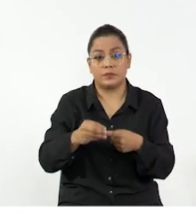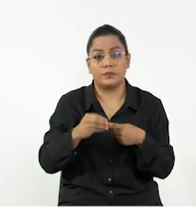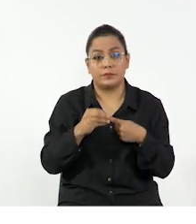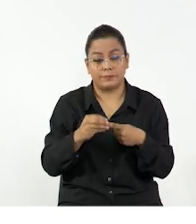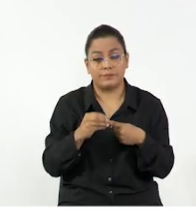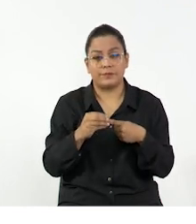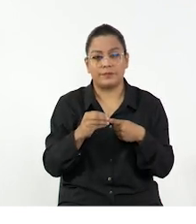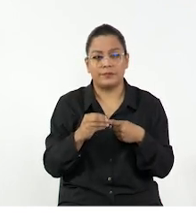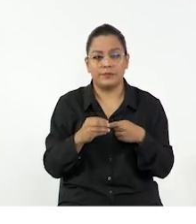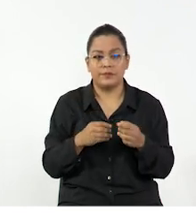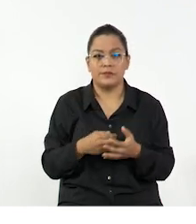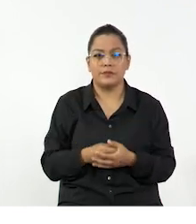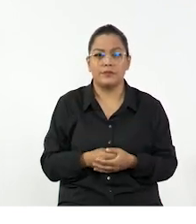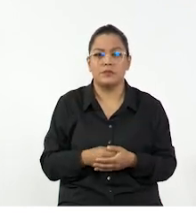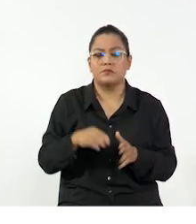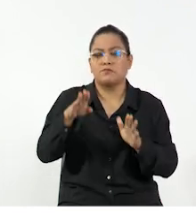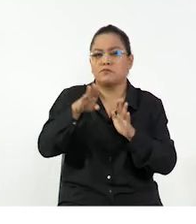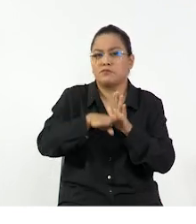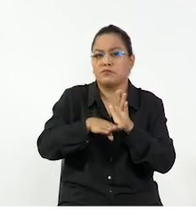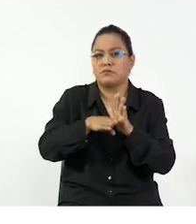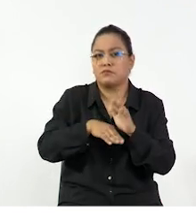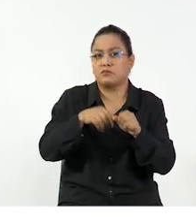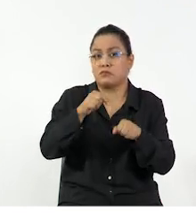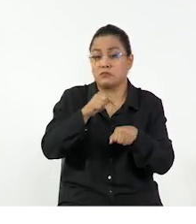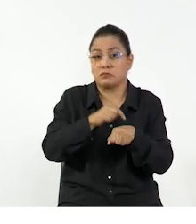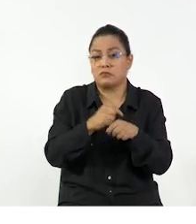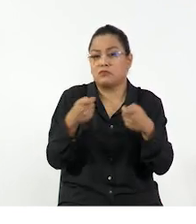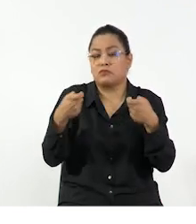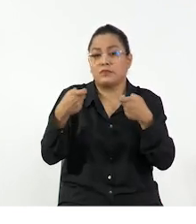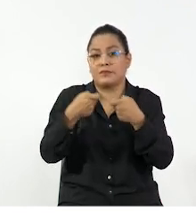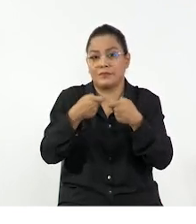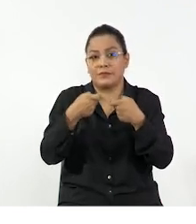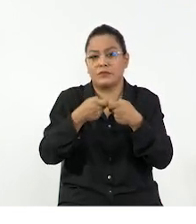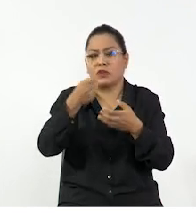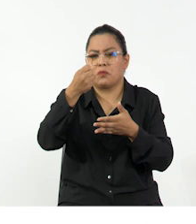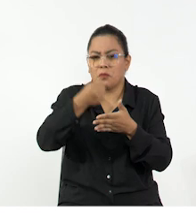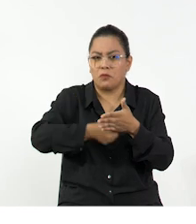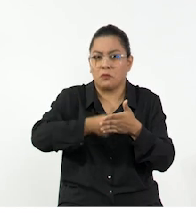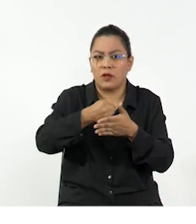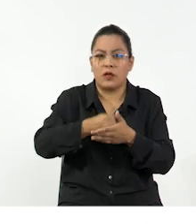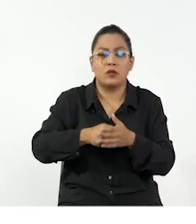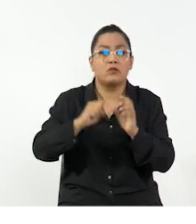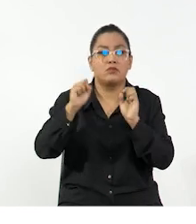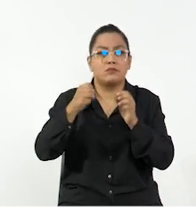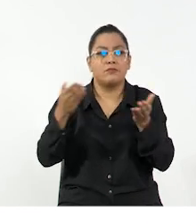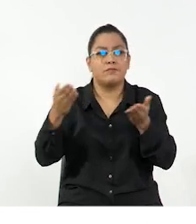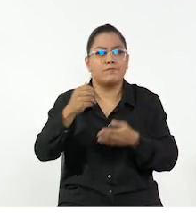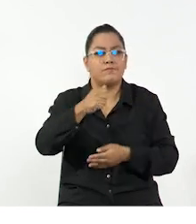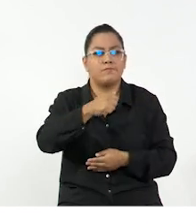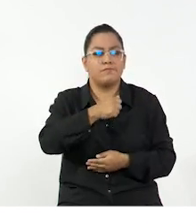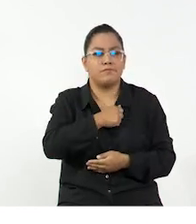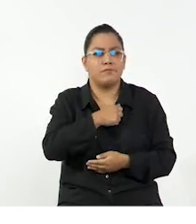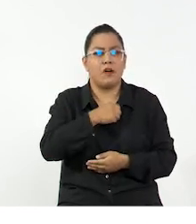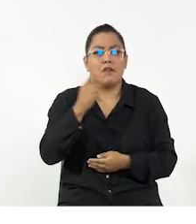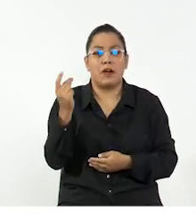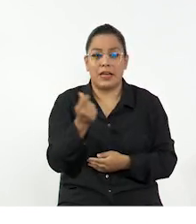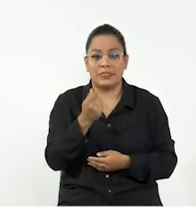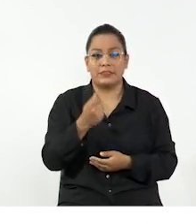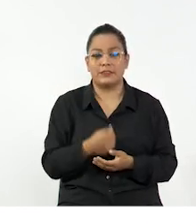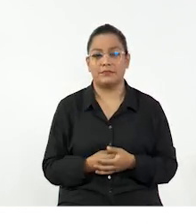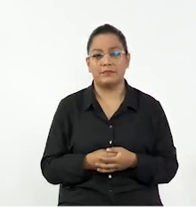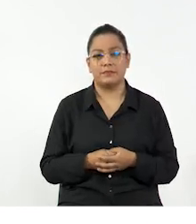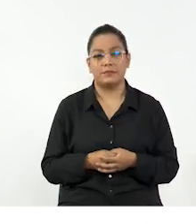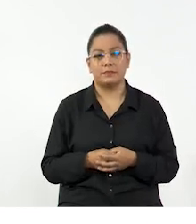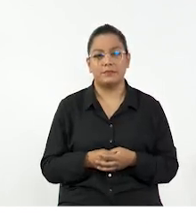específico para el cual fueron diseñadas y ahorrarnos energías, ahorrarnos esfuerzos y poder realizar estas